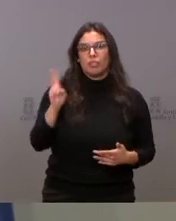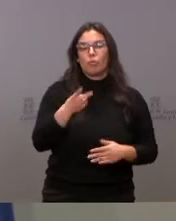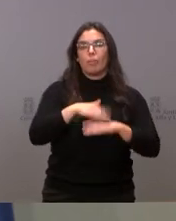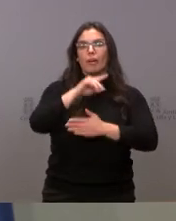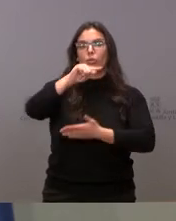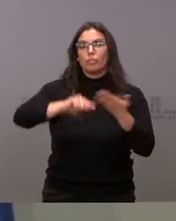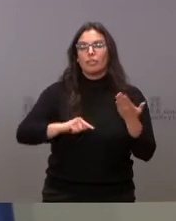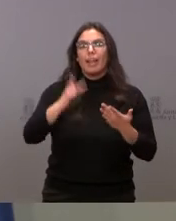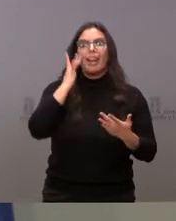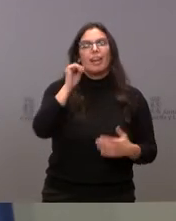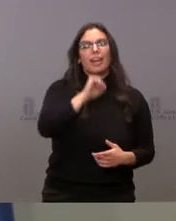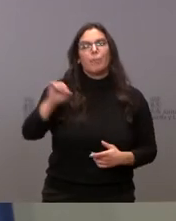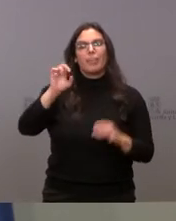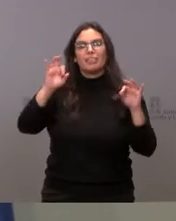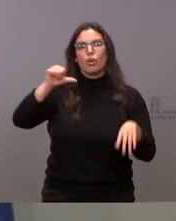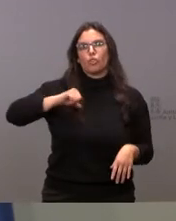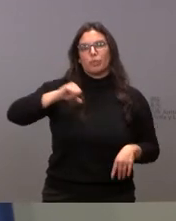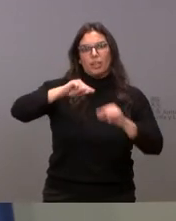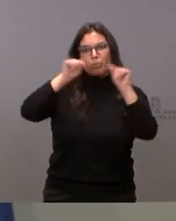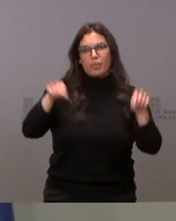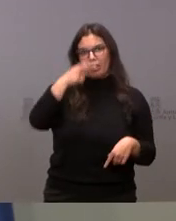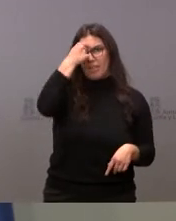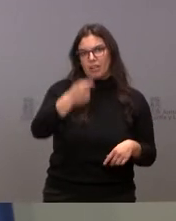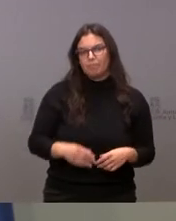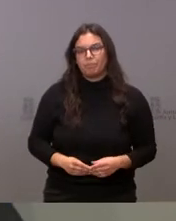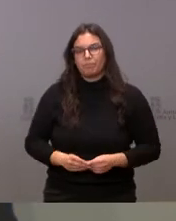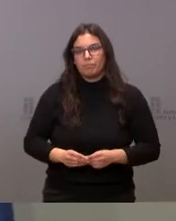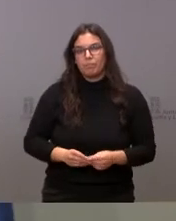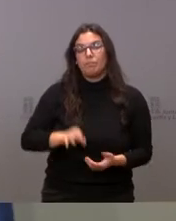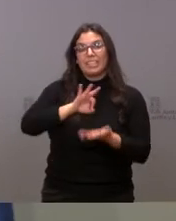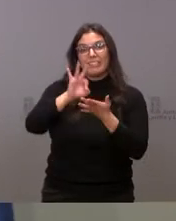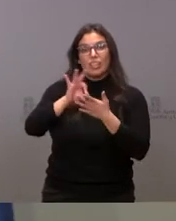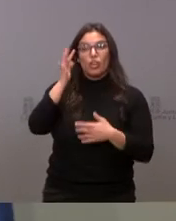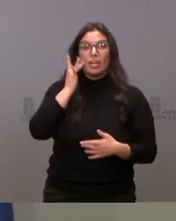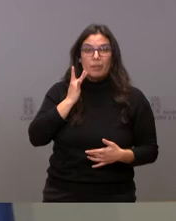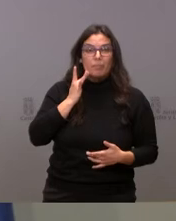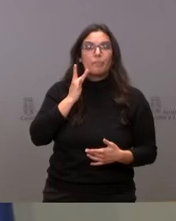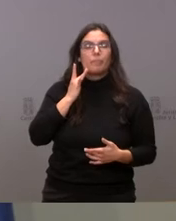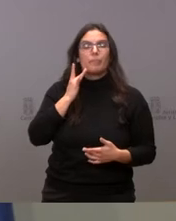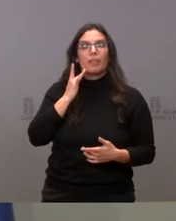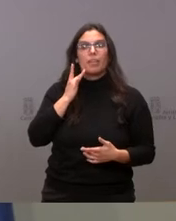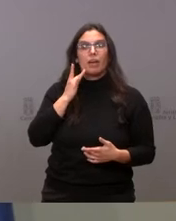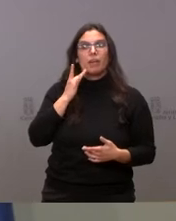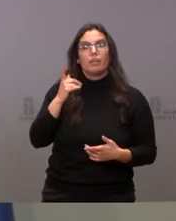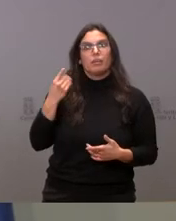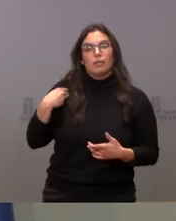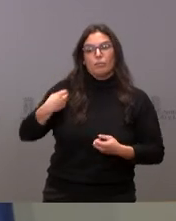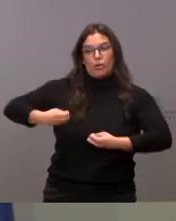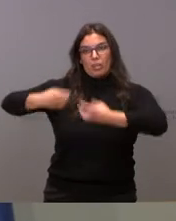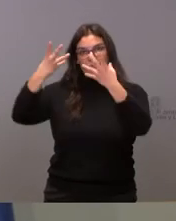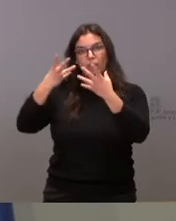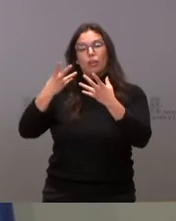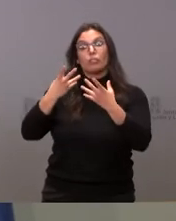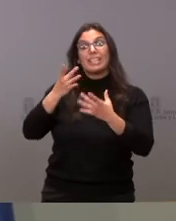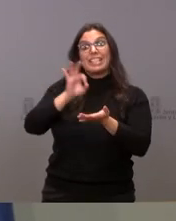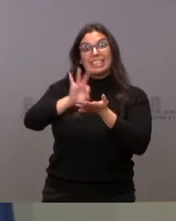contratación de la limpieza del Hospital Provincial de Ávila, los servicios de limpieza e higienización de las dependencias que estarán en vigor hasta